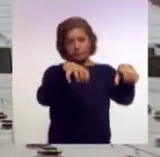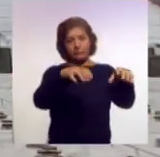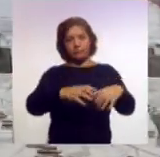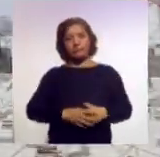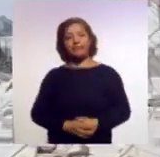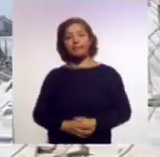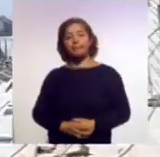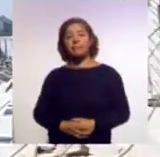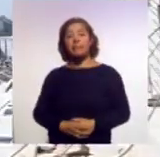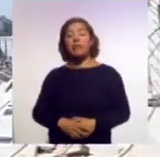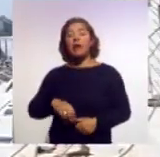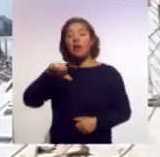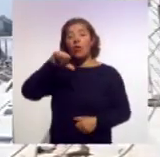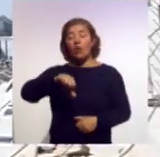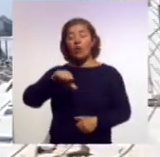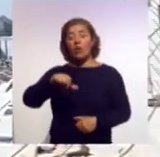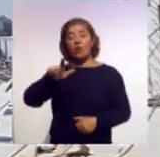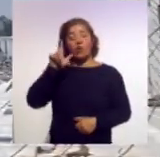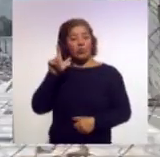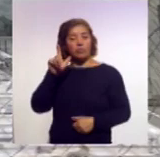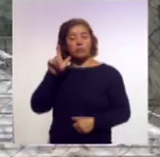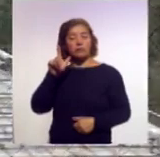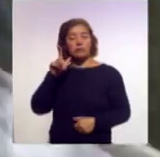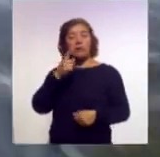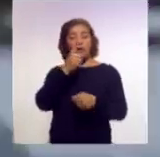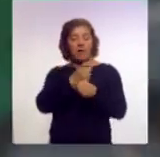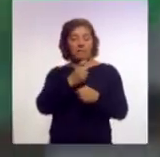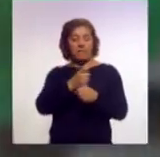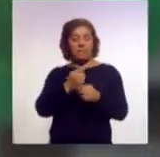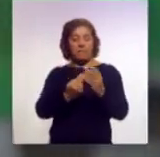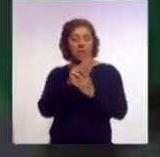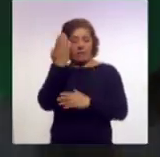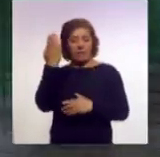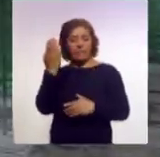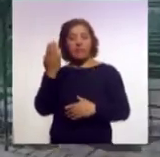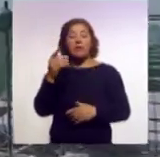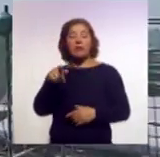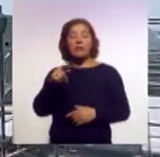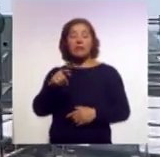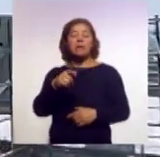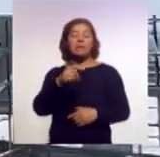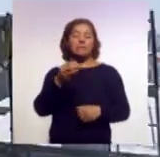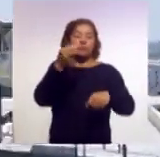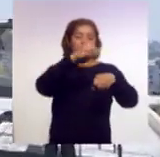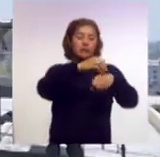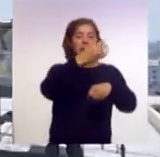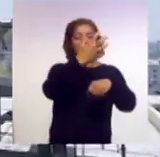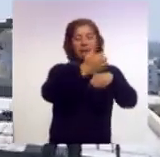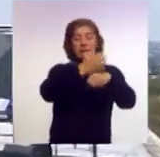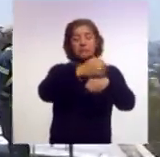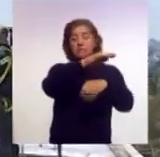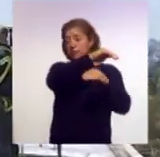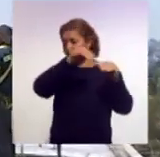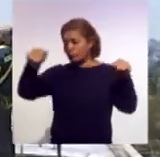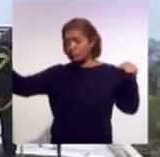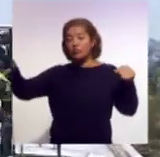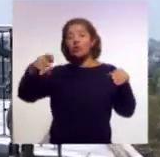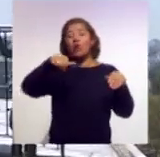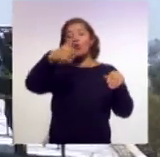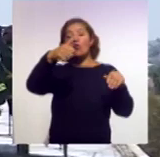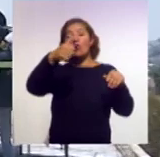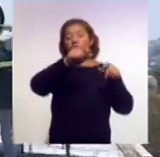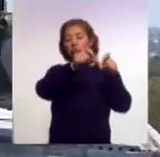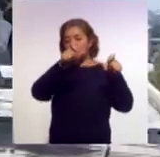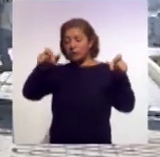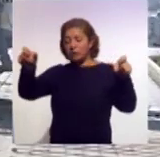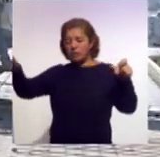Este lunes a primera hora fue colocada la quinta de las 11 que llevará al graderío. Su función es indispensable, ya que dará sombra a